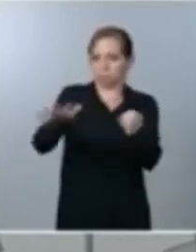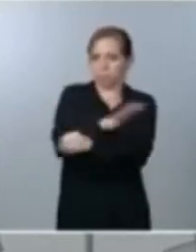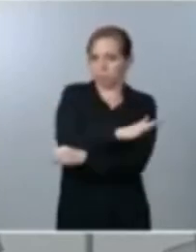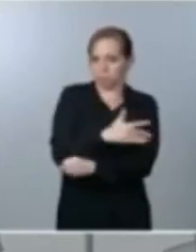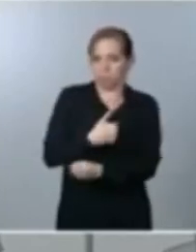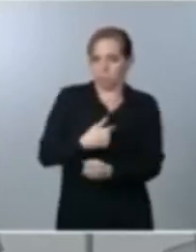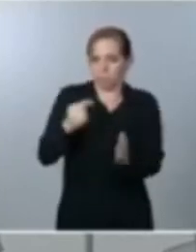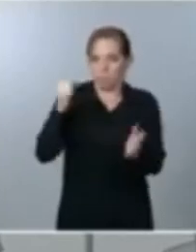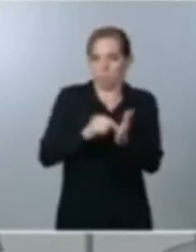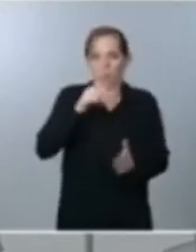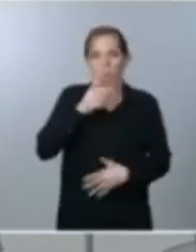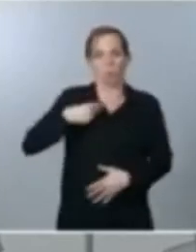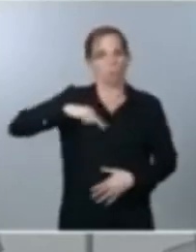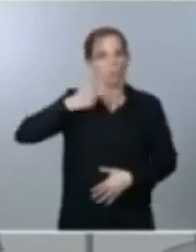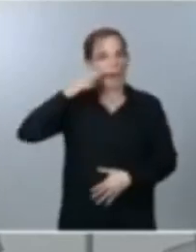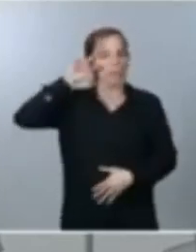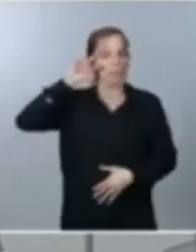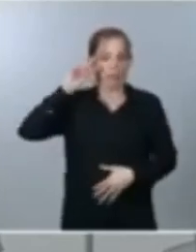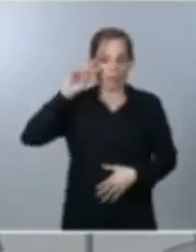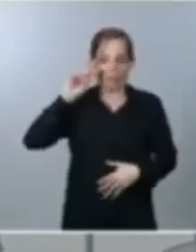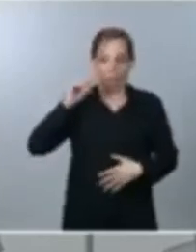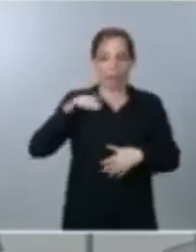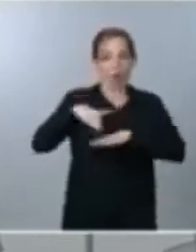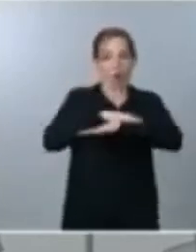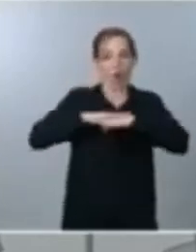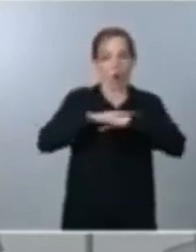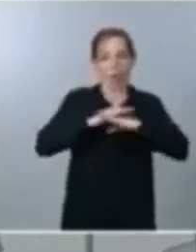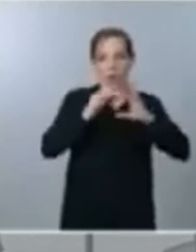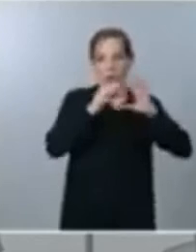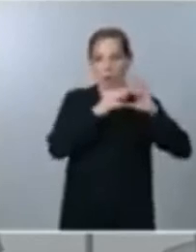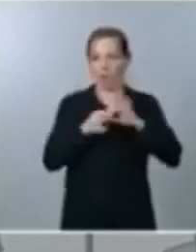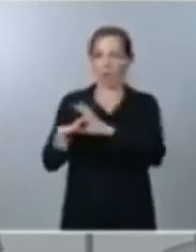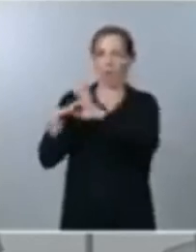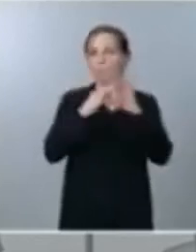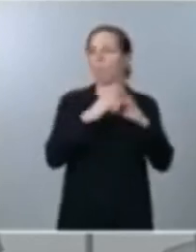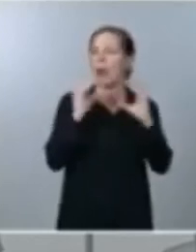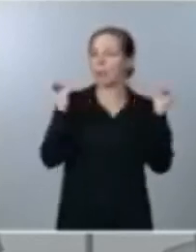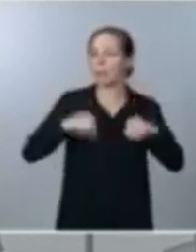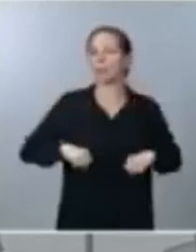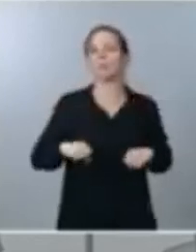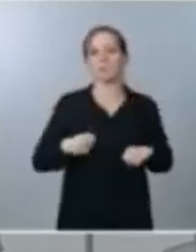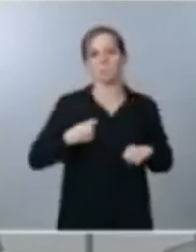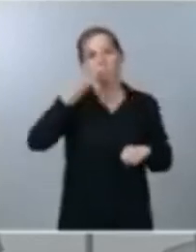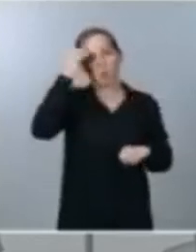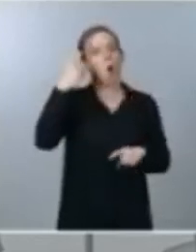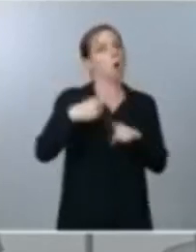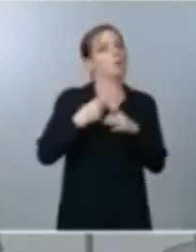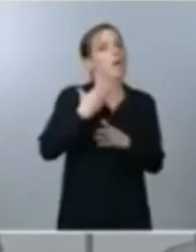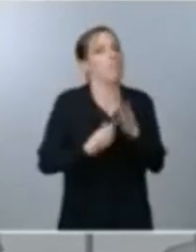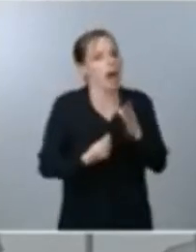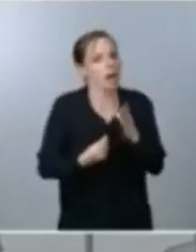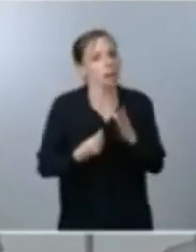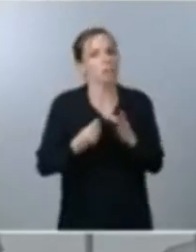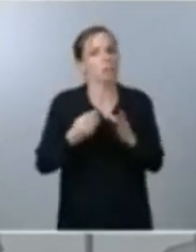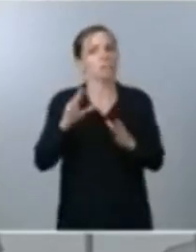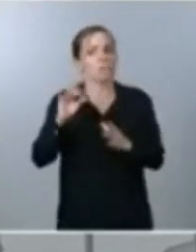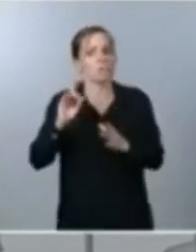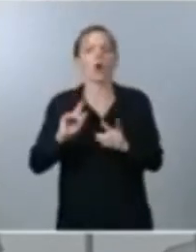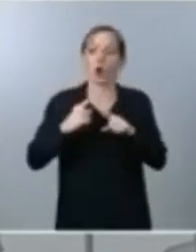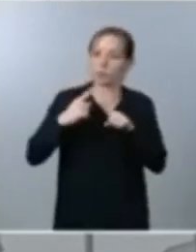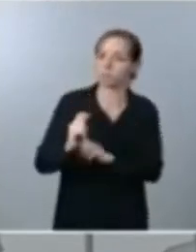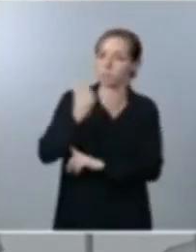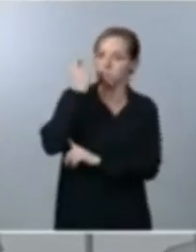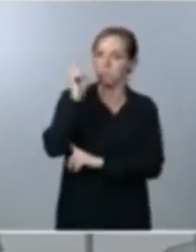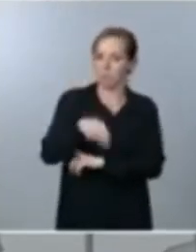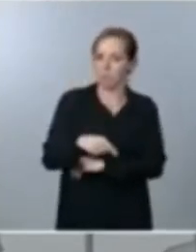gobierno de coalición creo que con aciertos y con errores pues de una manera razonable de una manera razonable con muchísima empatía social